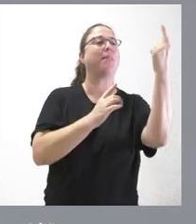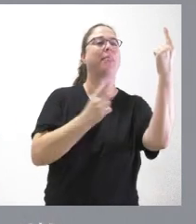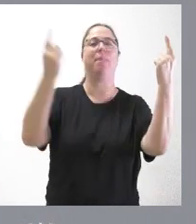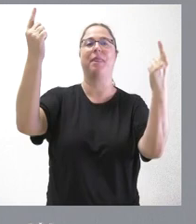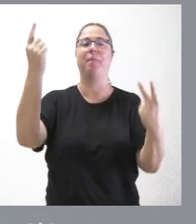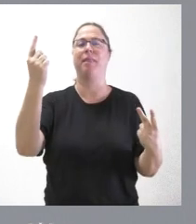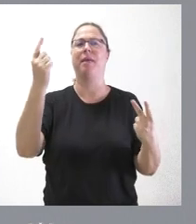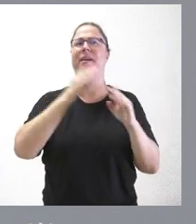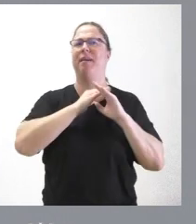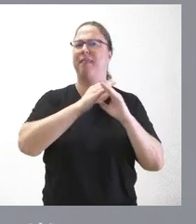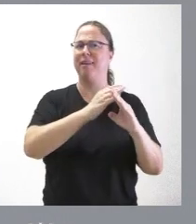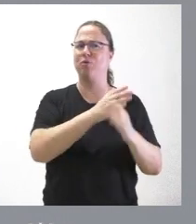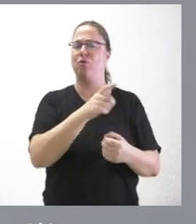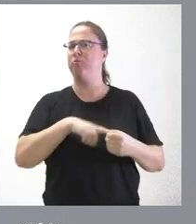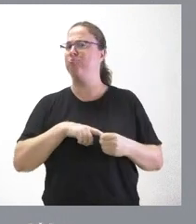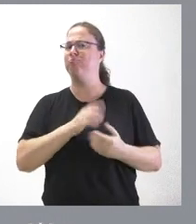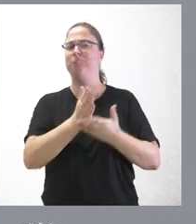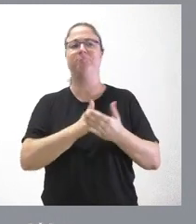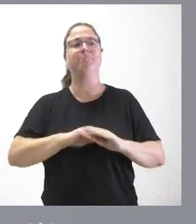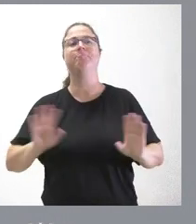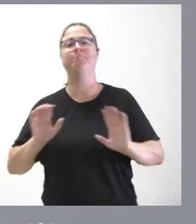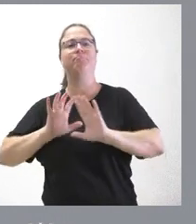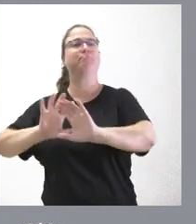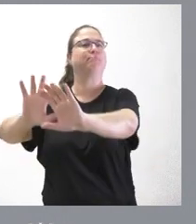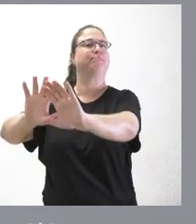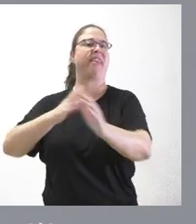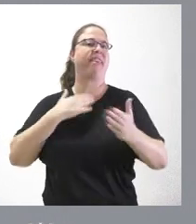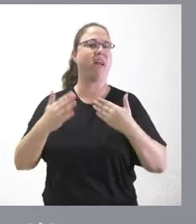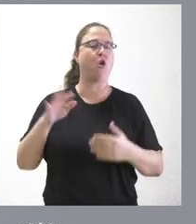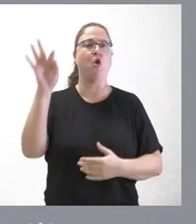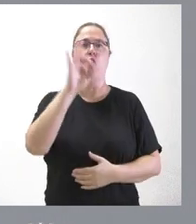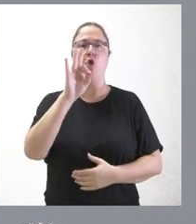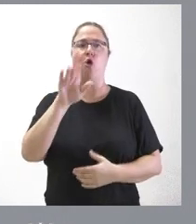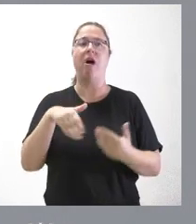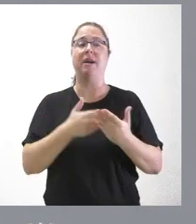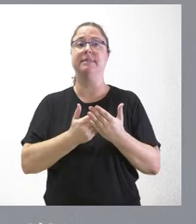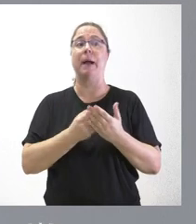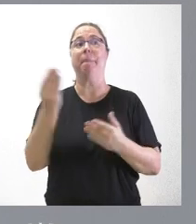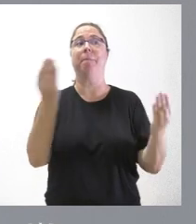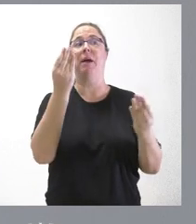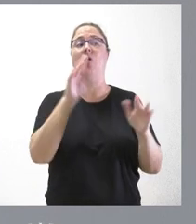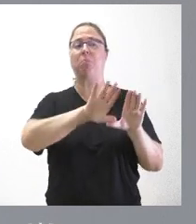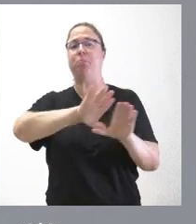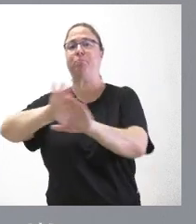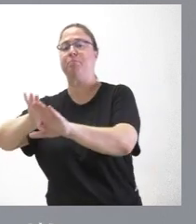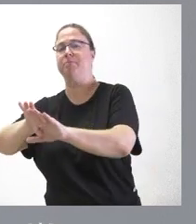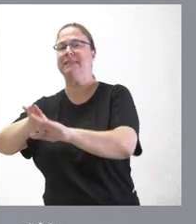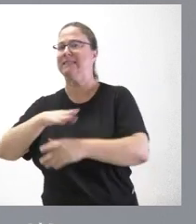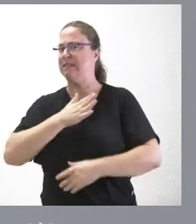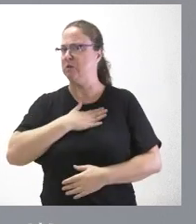excluyendo a algunas comunidades autónomas de ese diálogo o excluyendo a algunas comunidades autónomas de esa mejora, me parece por principio